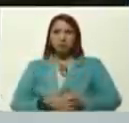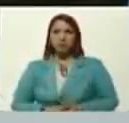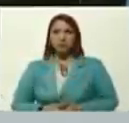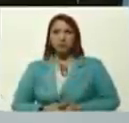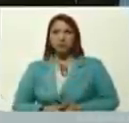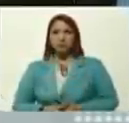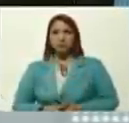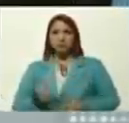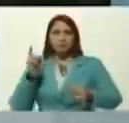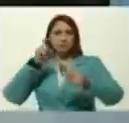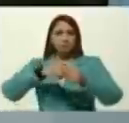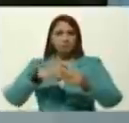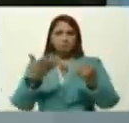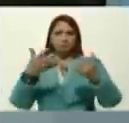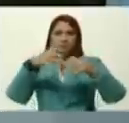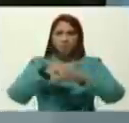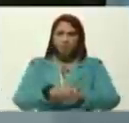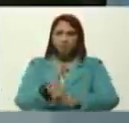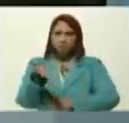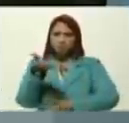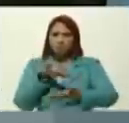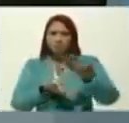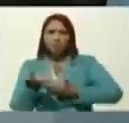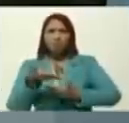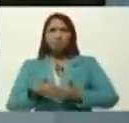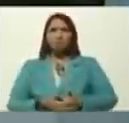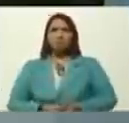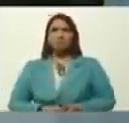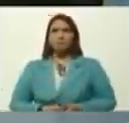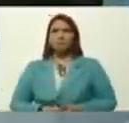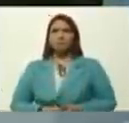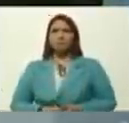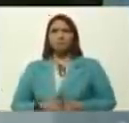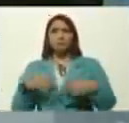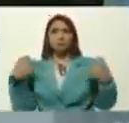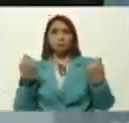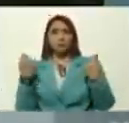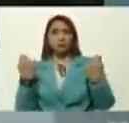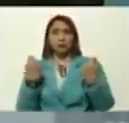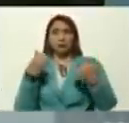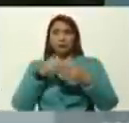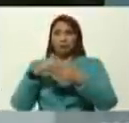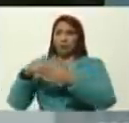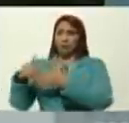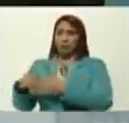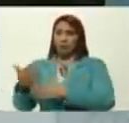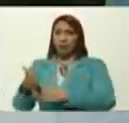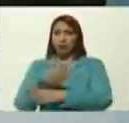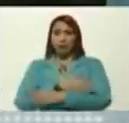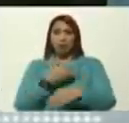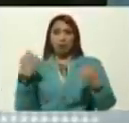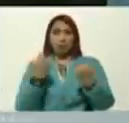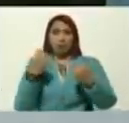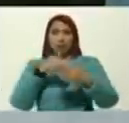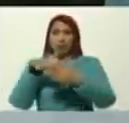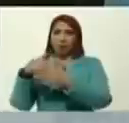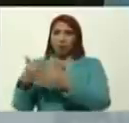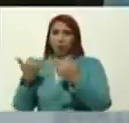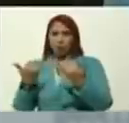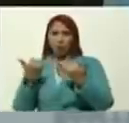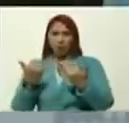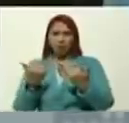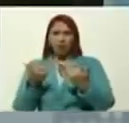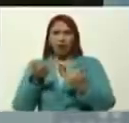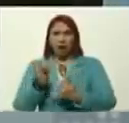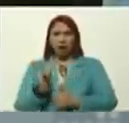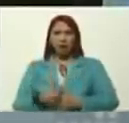incorpórense, involúcrense, en la campaña electoral, en la pre-campaña electoral, que hay ahora, una pre-campaña